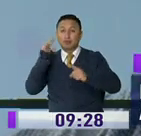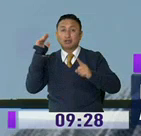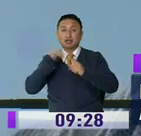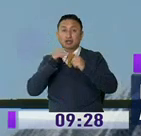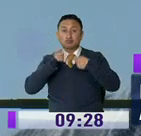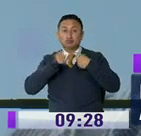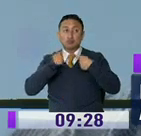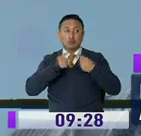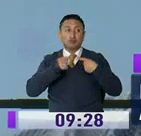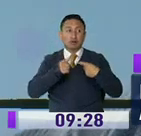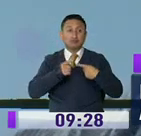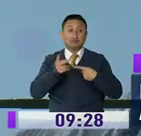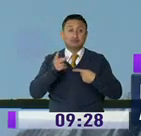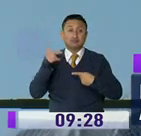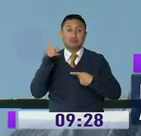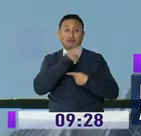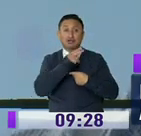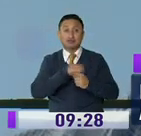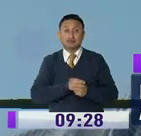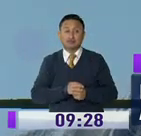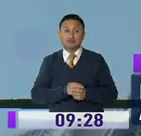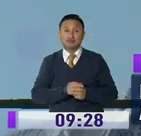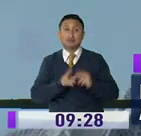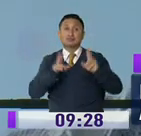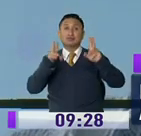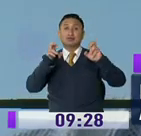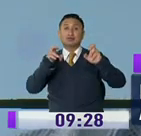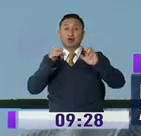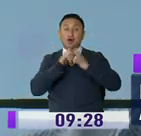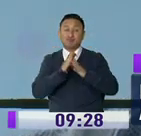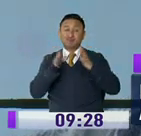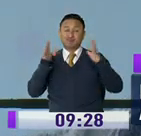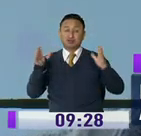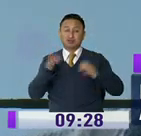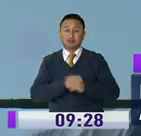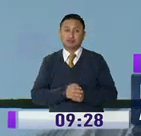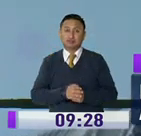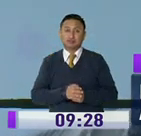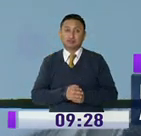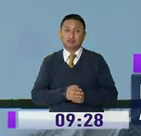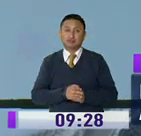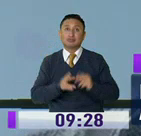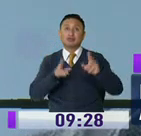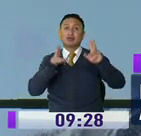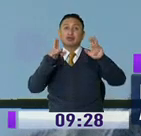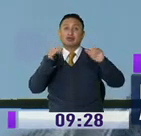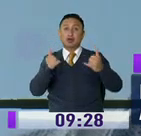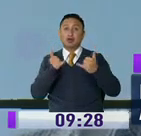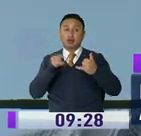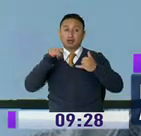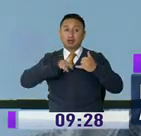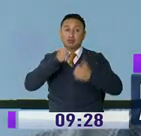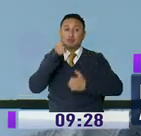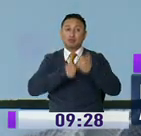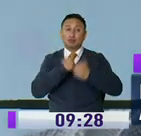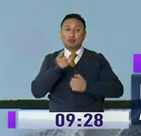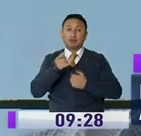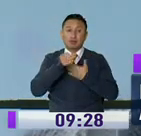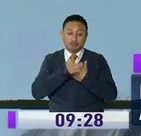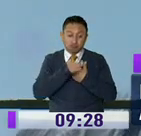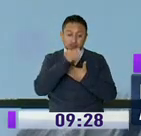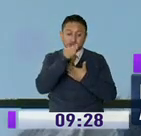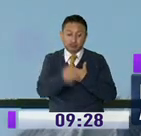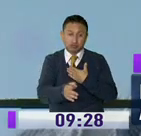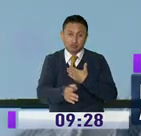falsos, tocados, sobredimensionados, sobre hechos relacionados con la crisis del coronavirus,